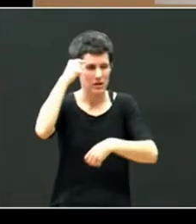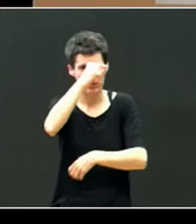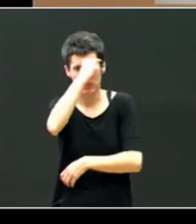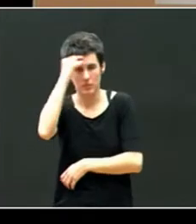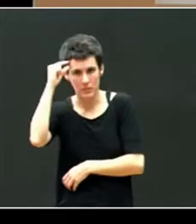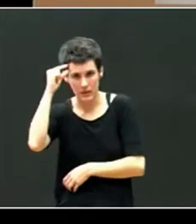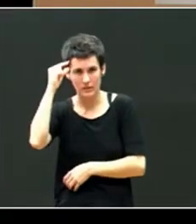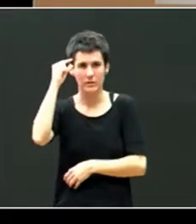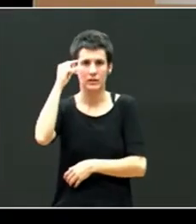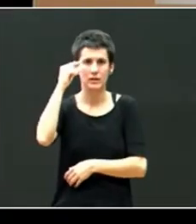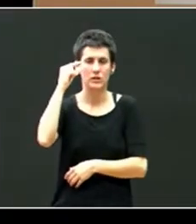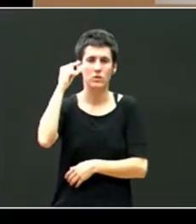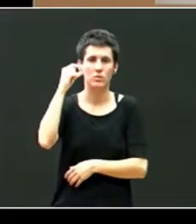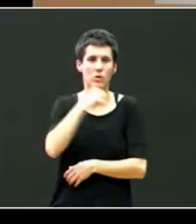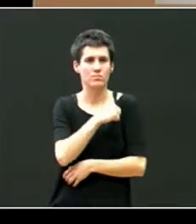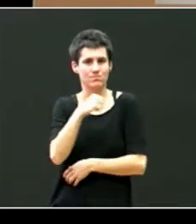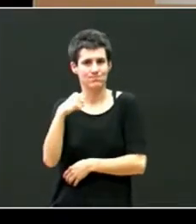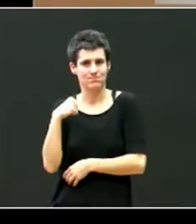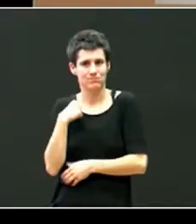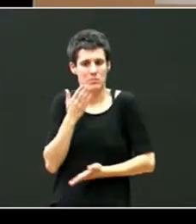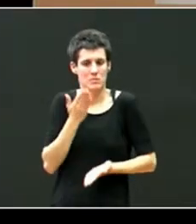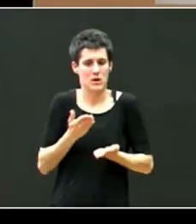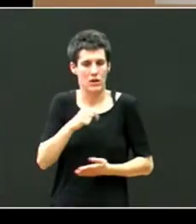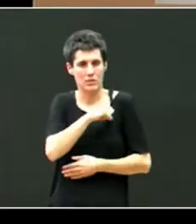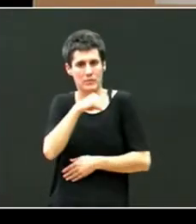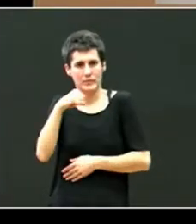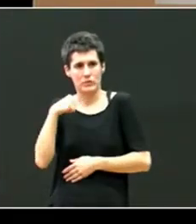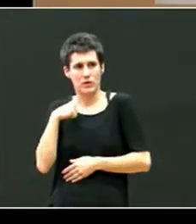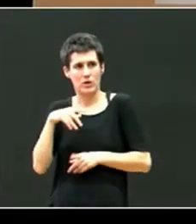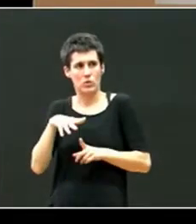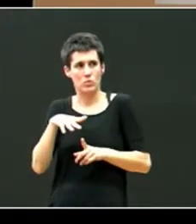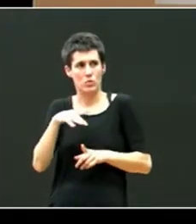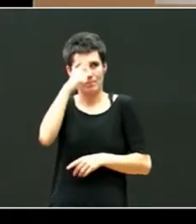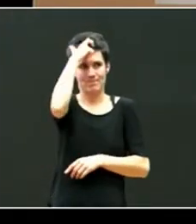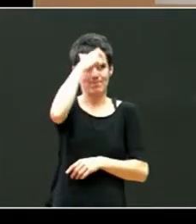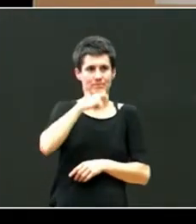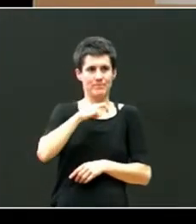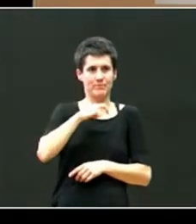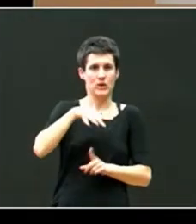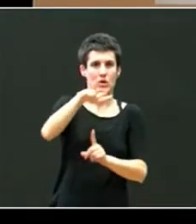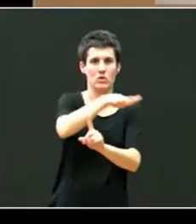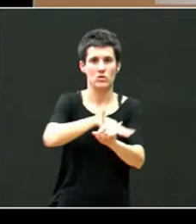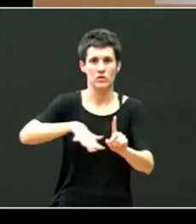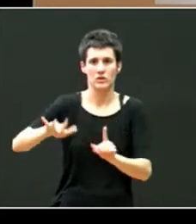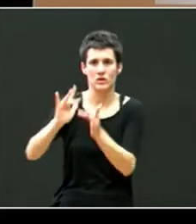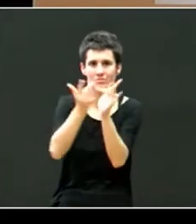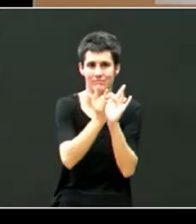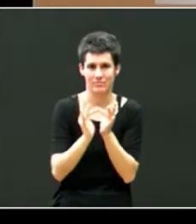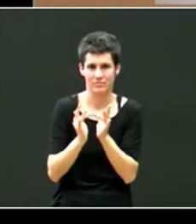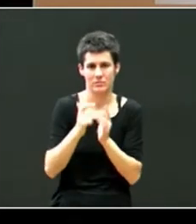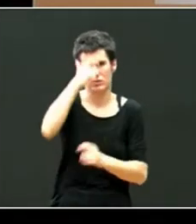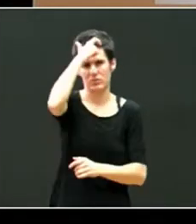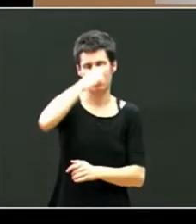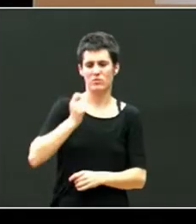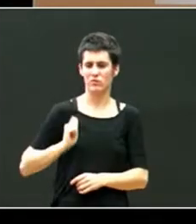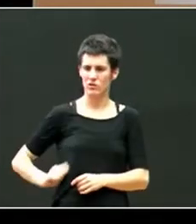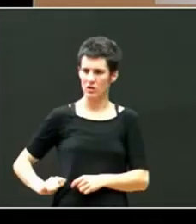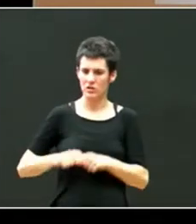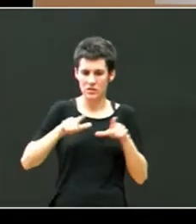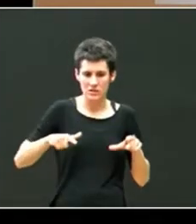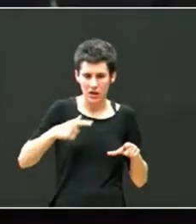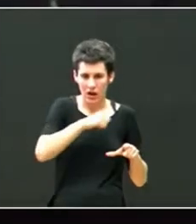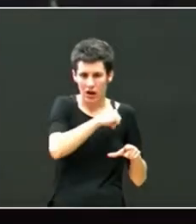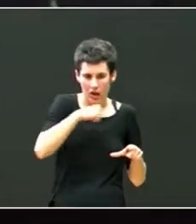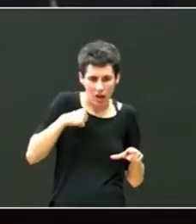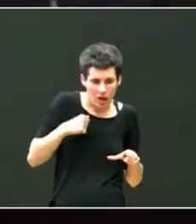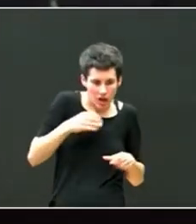interpersonales y el contexto interactúan tenemos que aprender a salir los profesionales de nuestra sala de terapia y hacer